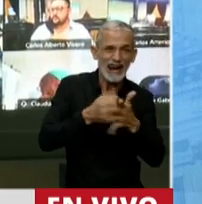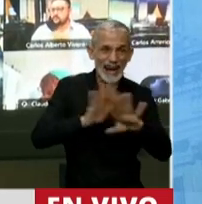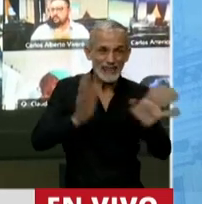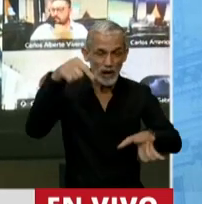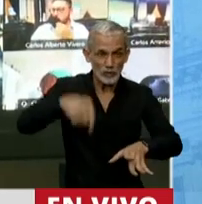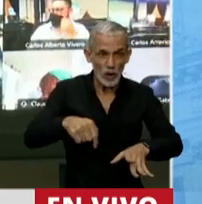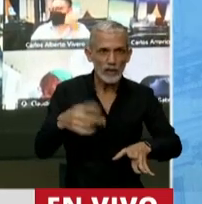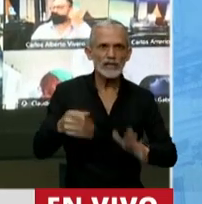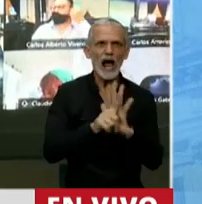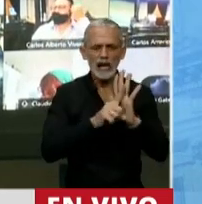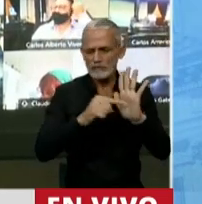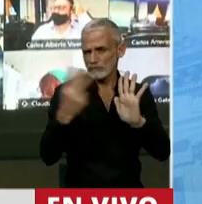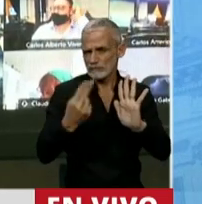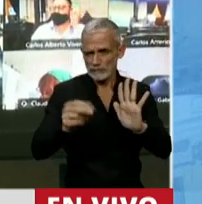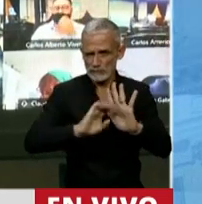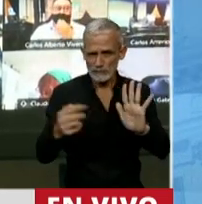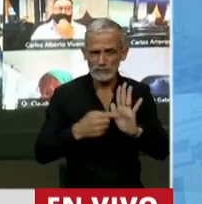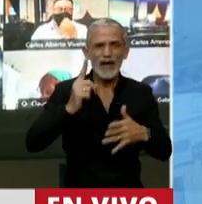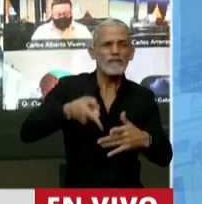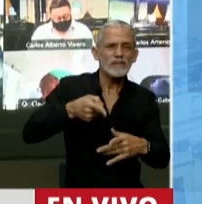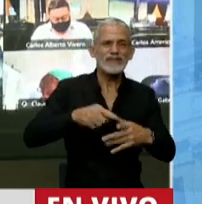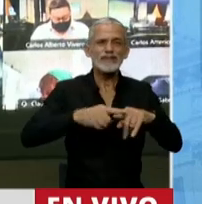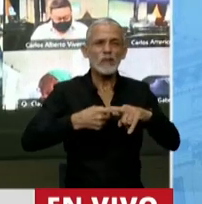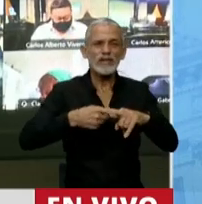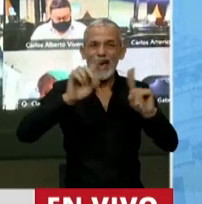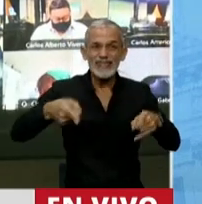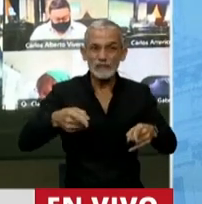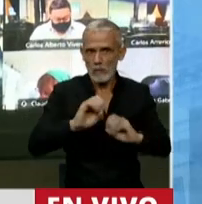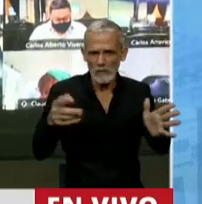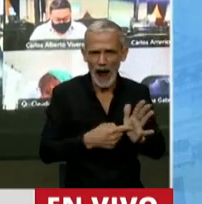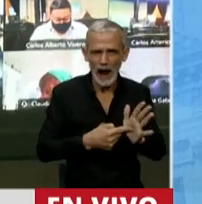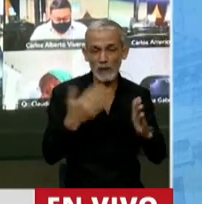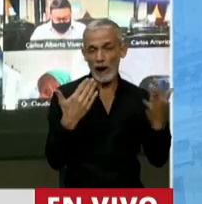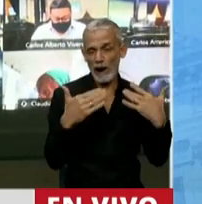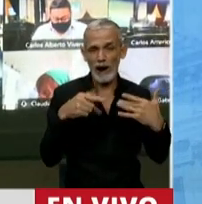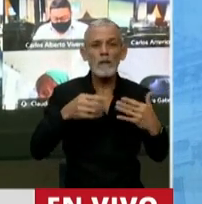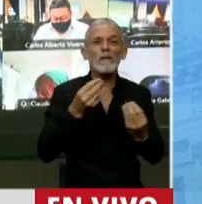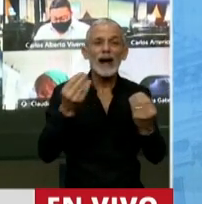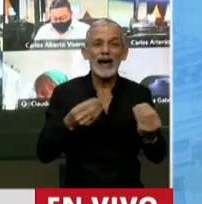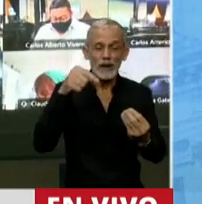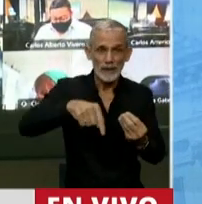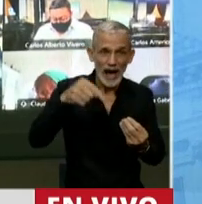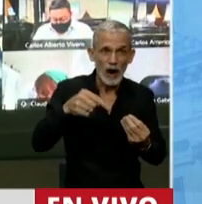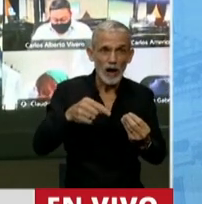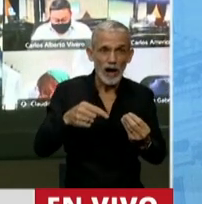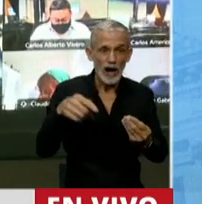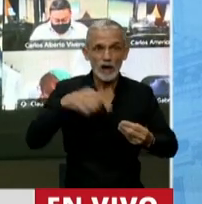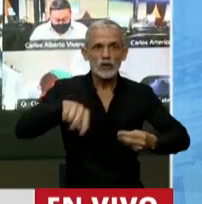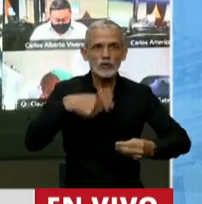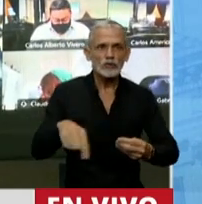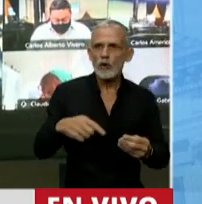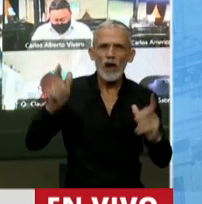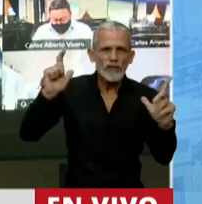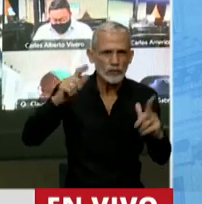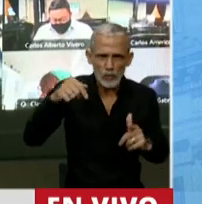mala ley y esta mala decisión de política la excusa para pasarla bien cuando estamos pasándola